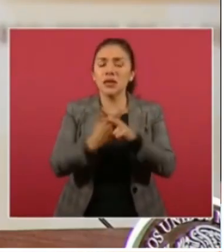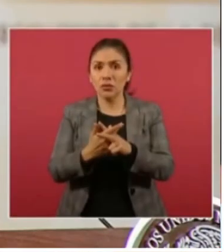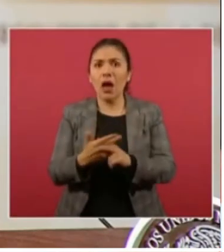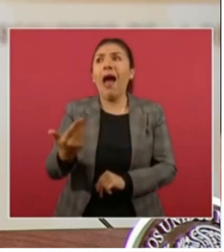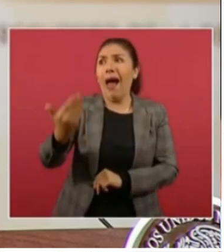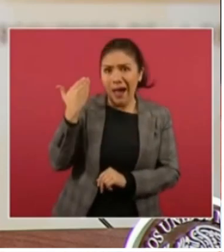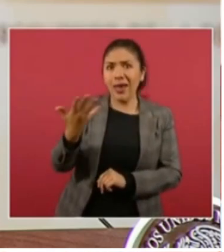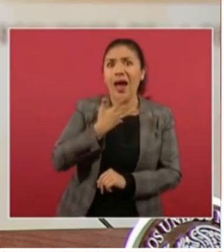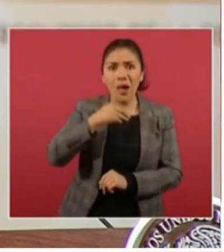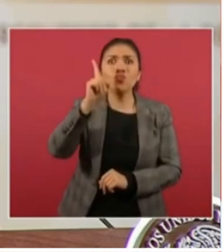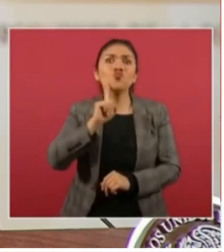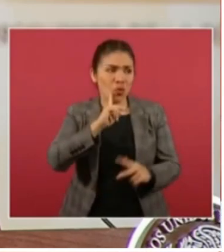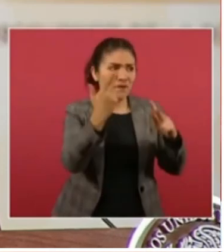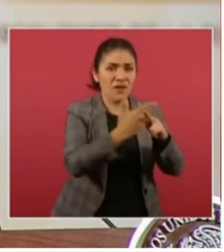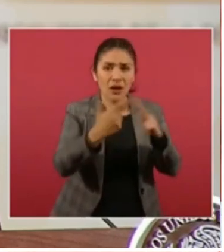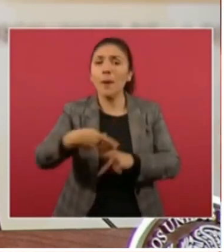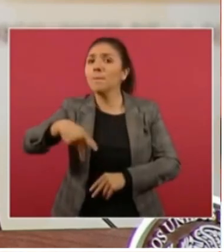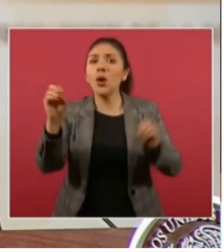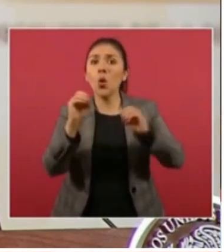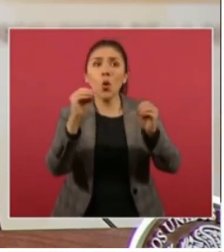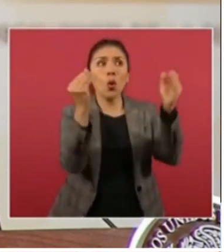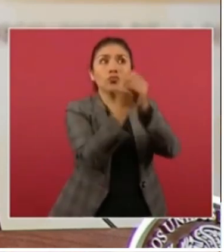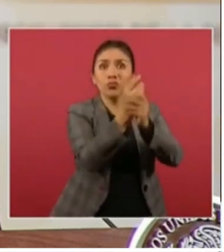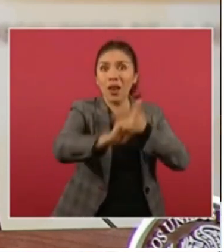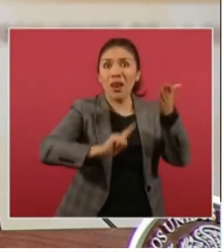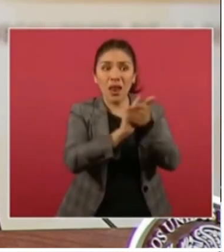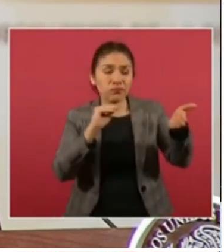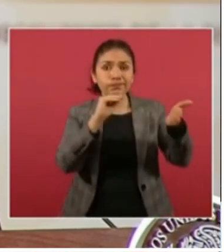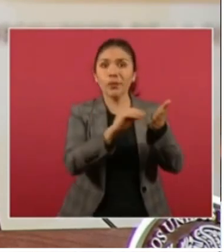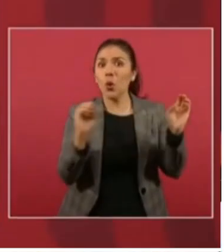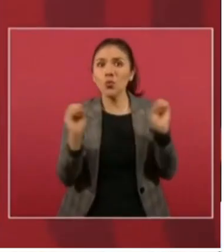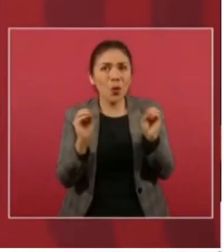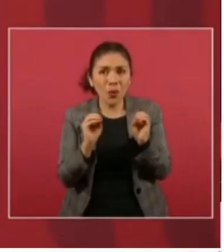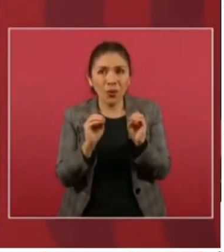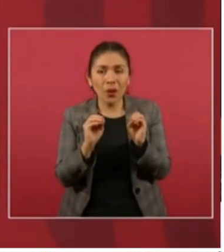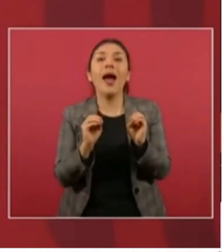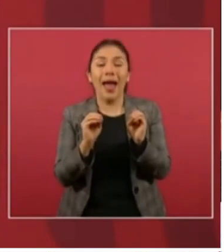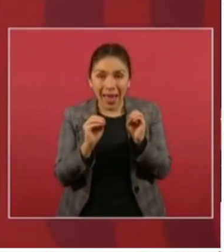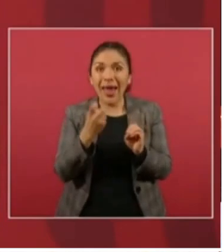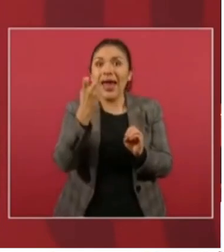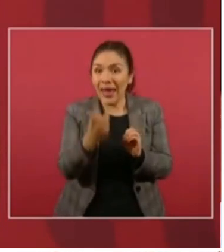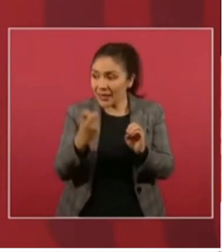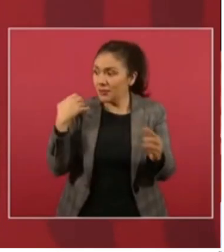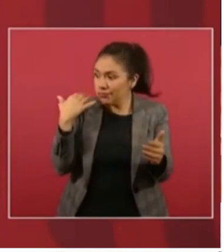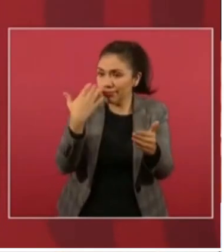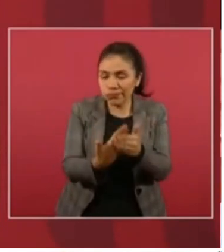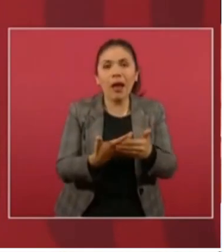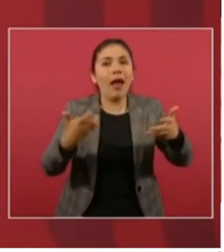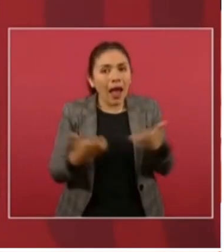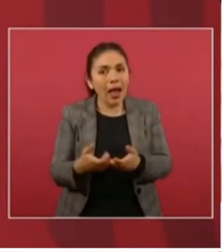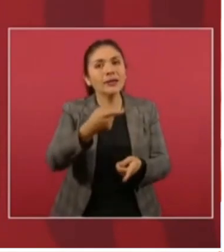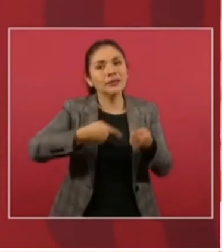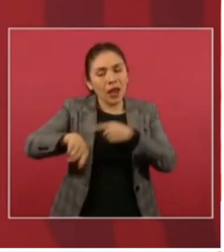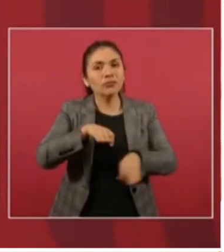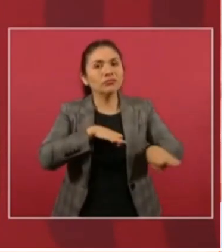había feminicidios. Pero no se clasificaban. Entonces, todo esto es lo que estamos